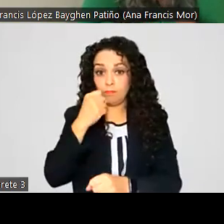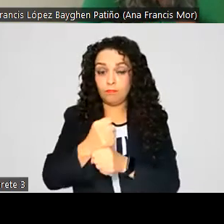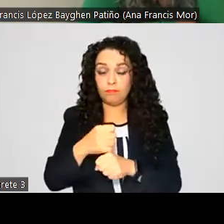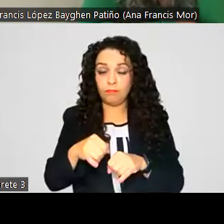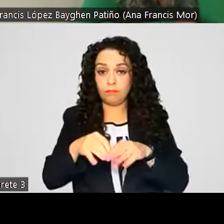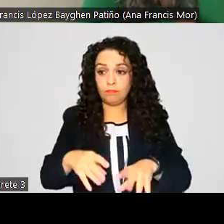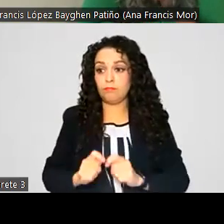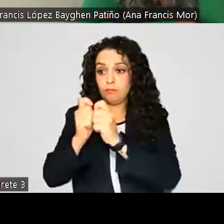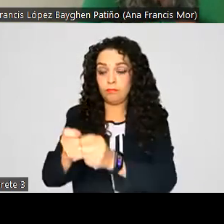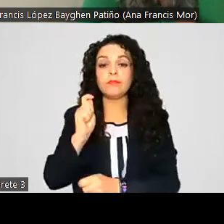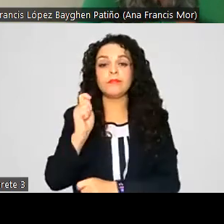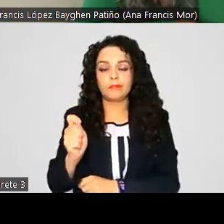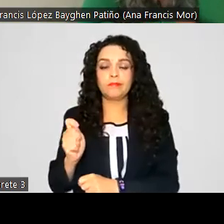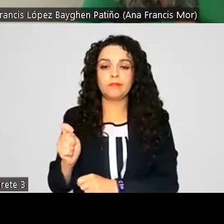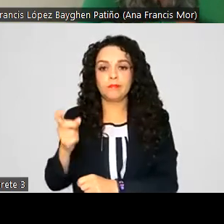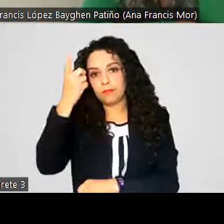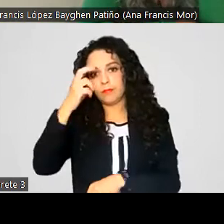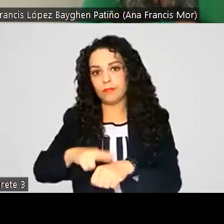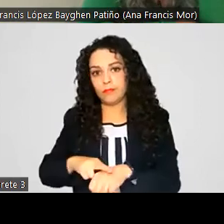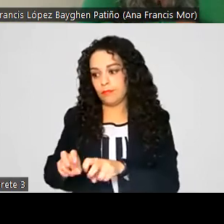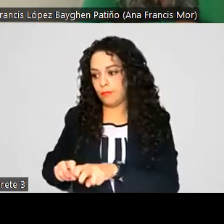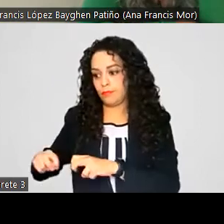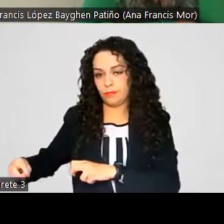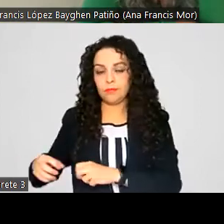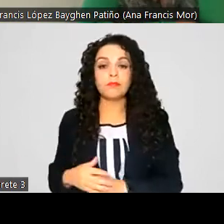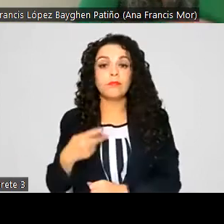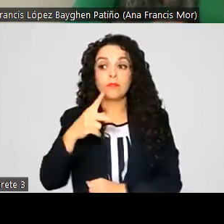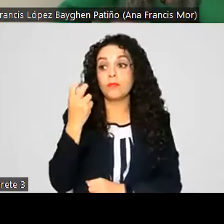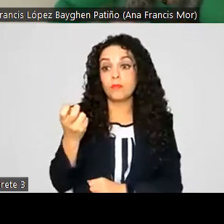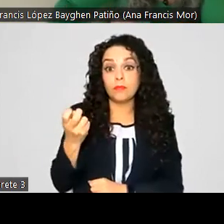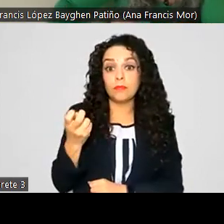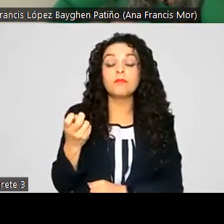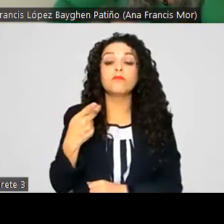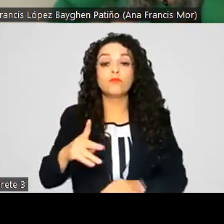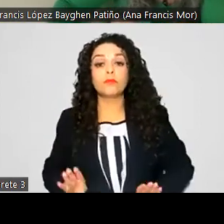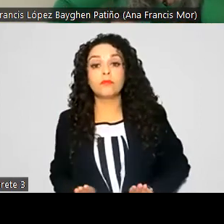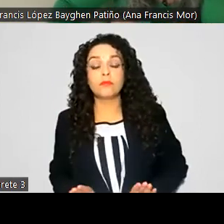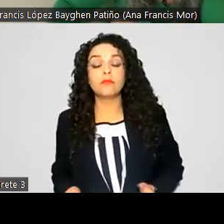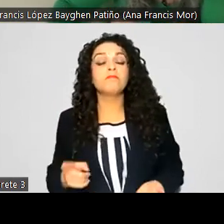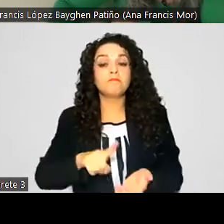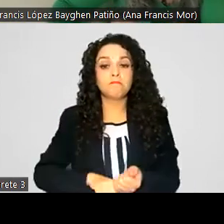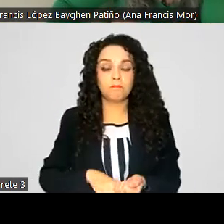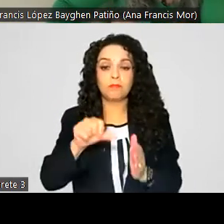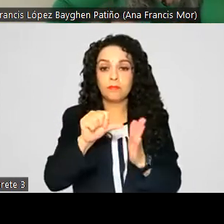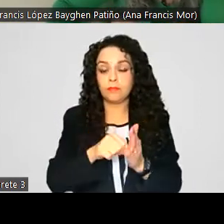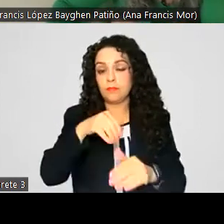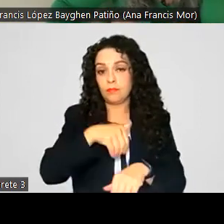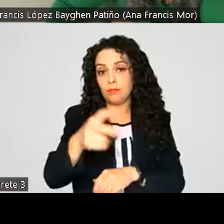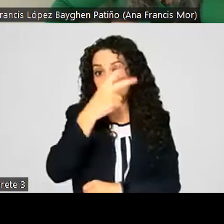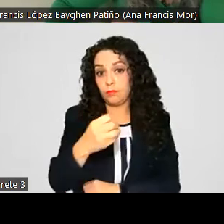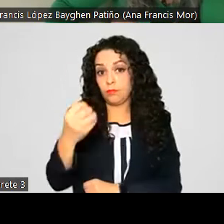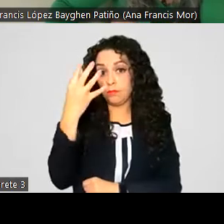mesa directiva, sin embargo, no señala las características que éste debe tener. Por su parte, el reglamento del Congreso en el artículo doscientos cuatro